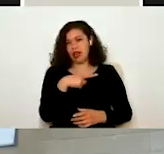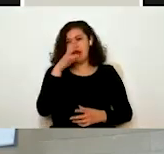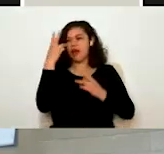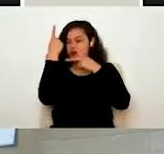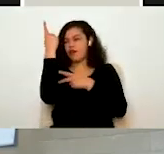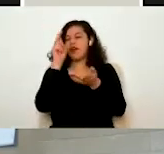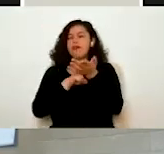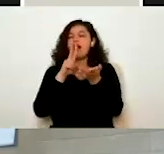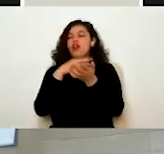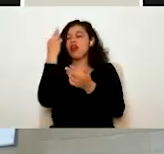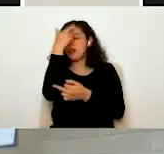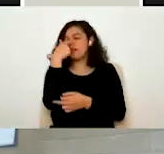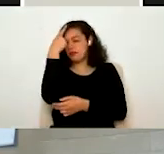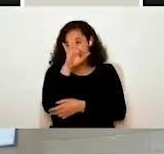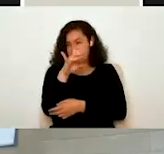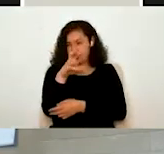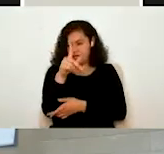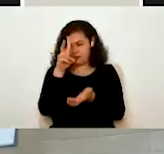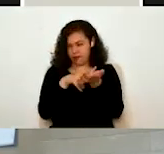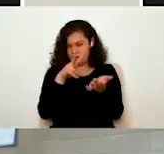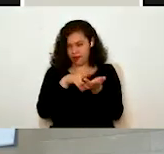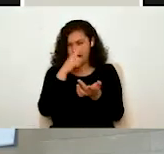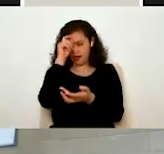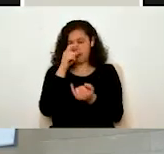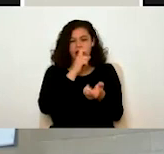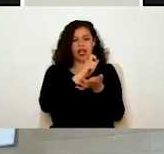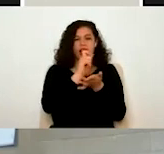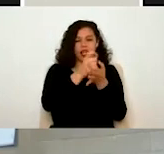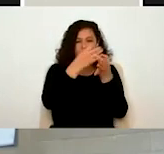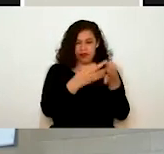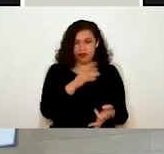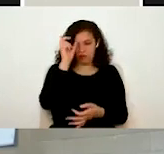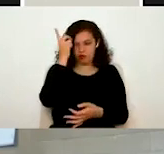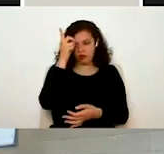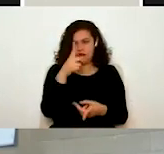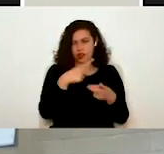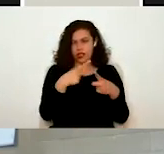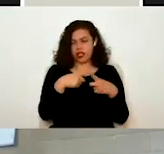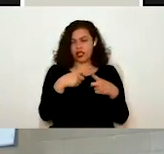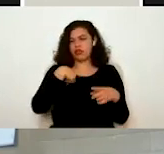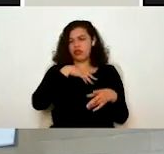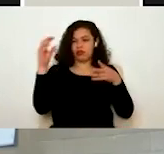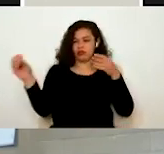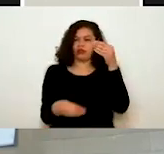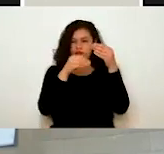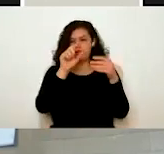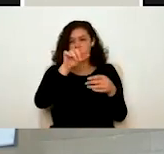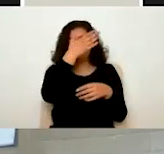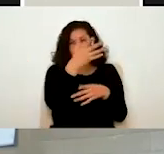escritura con la que se acredite la propiedad del inmueble, ¿no? En este caso, a ver, vamos a anexar la solicitud.